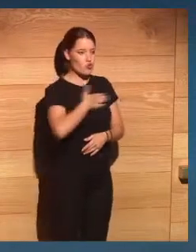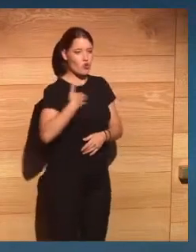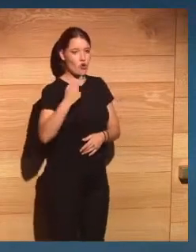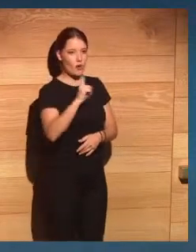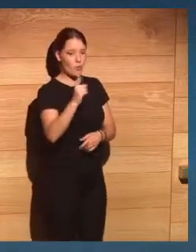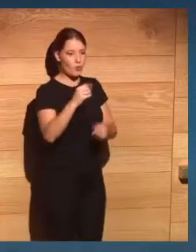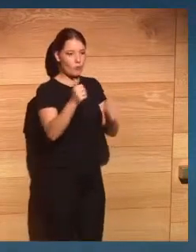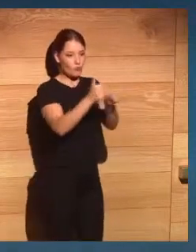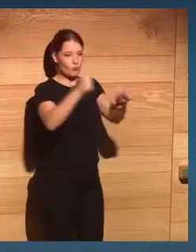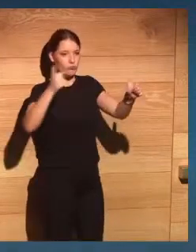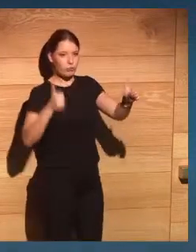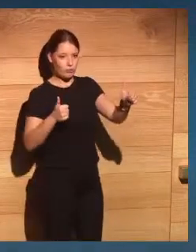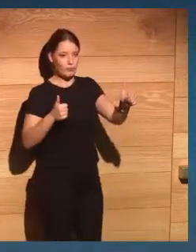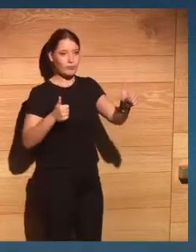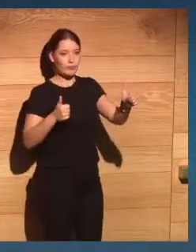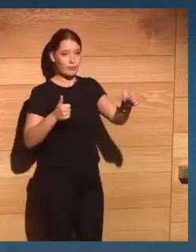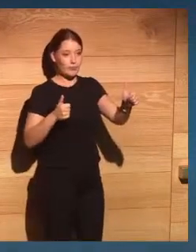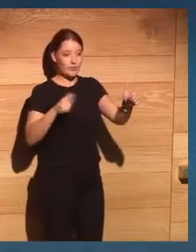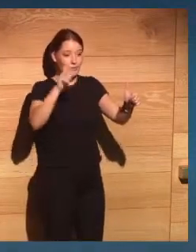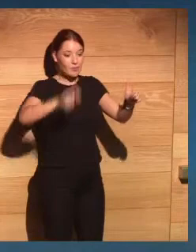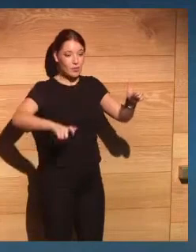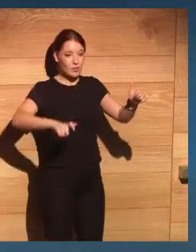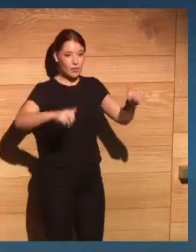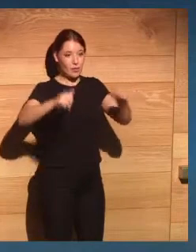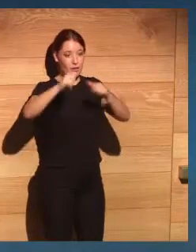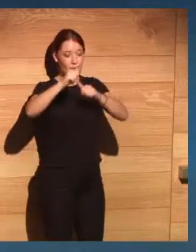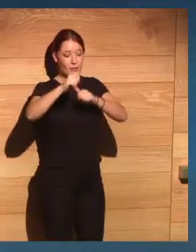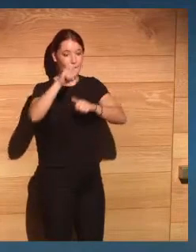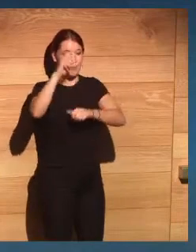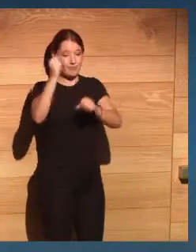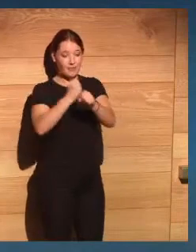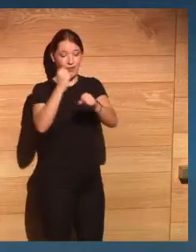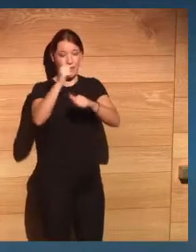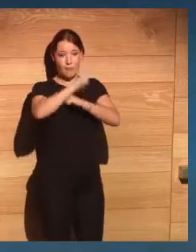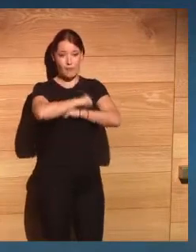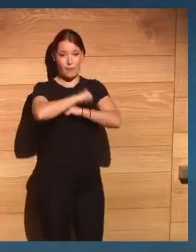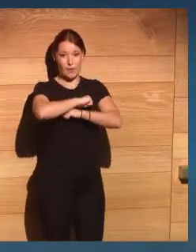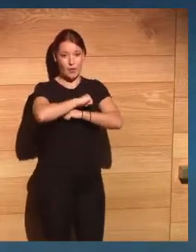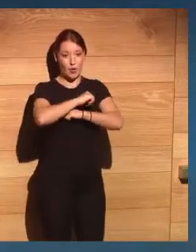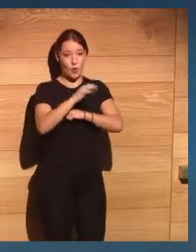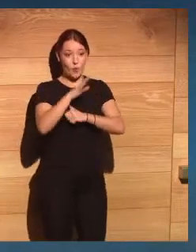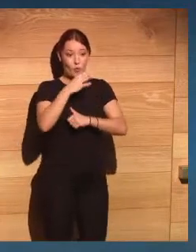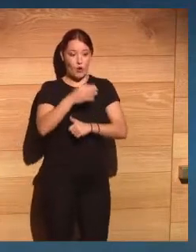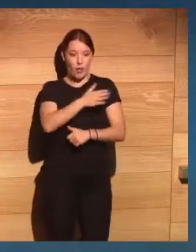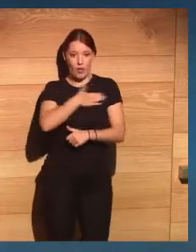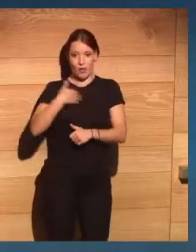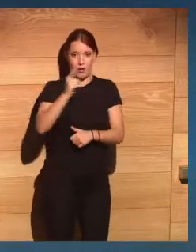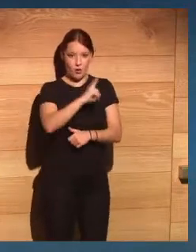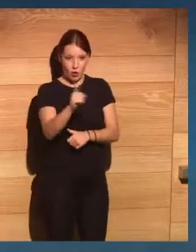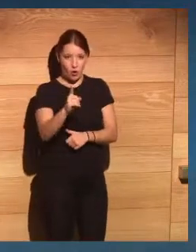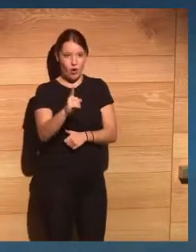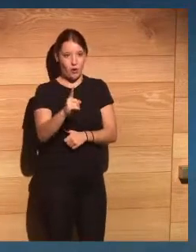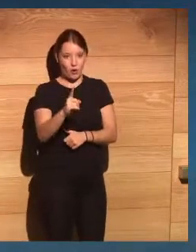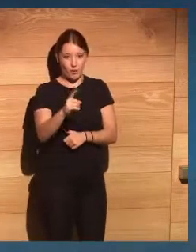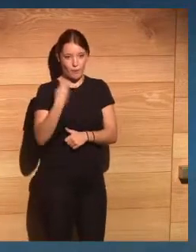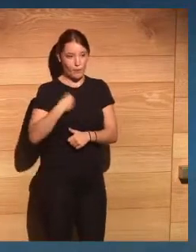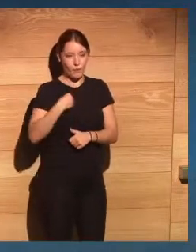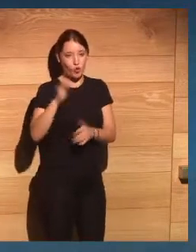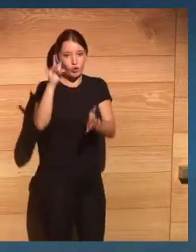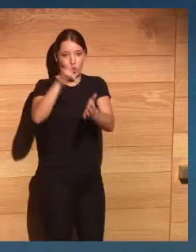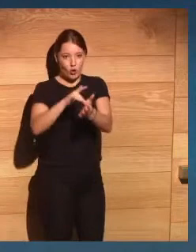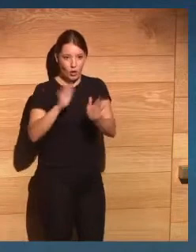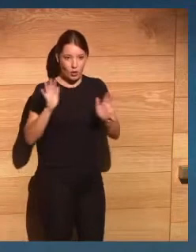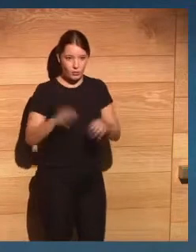que han tenido que irse al paro no por su propia voluntad sino porque realmente en algunos casos los han desempleado queremos incorporarlos